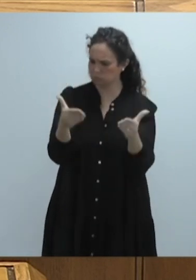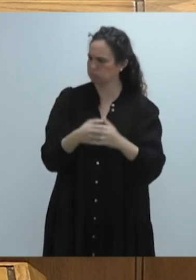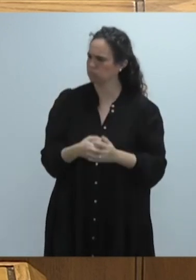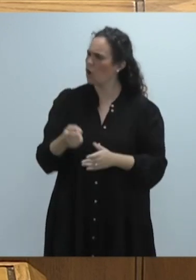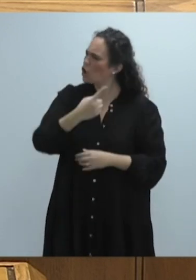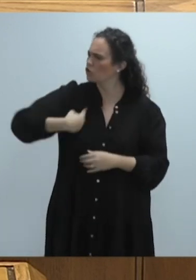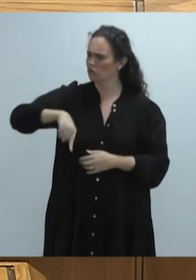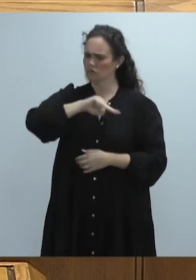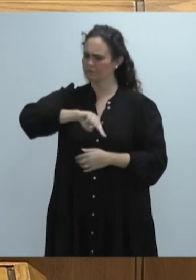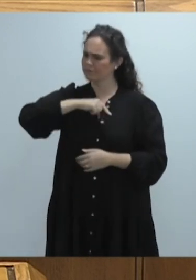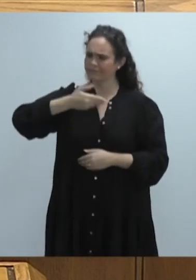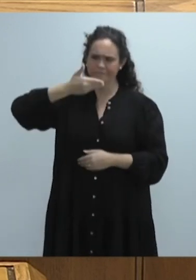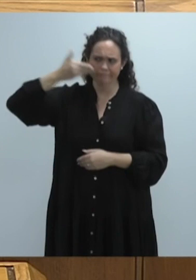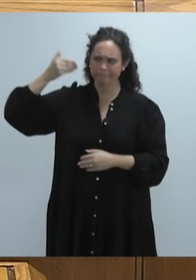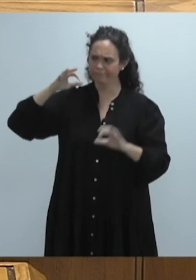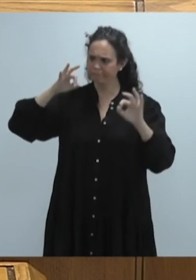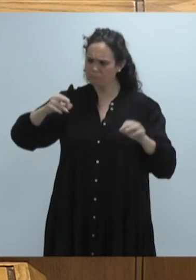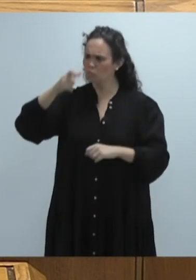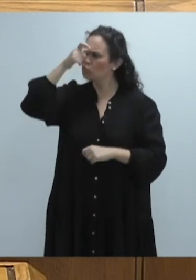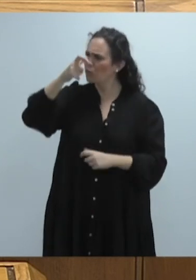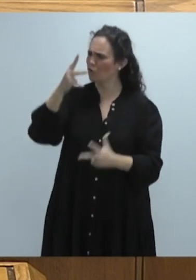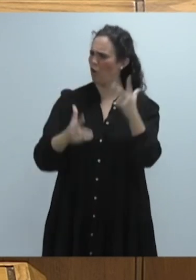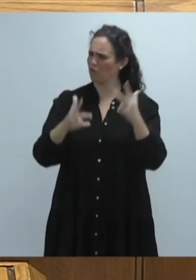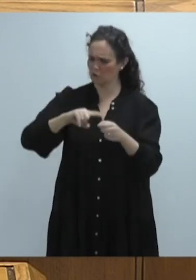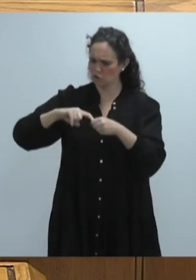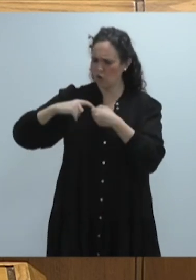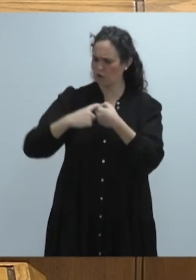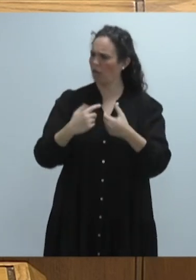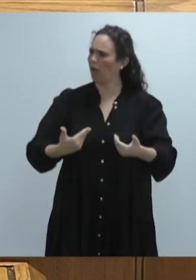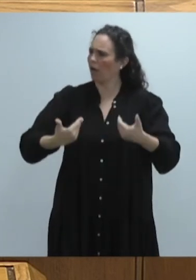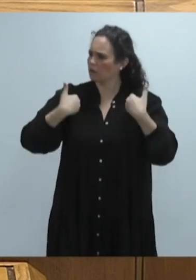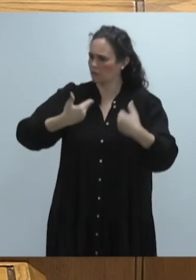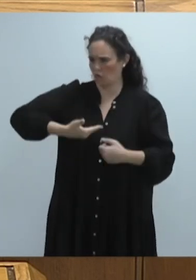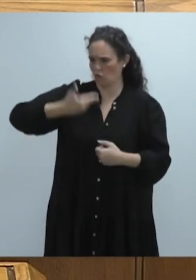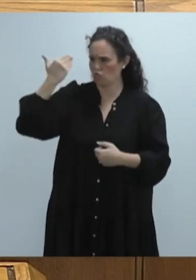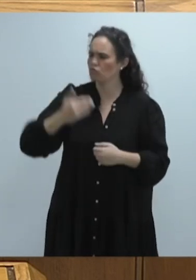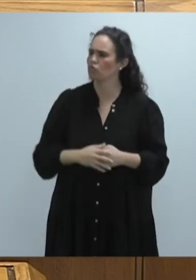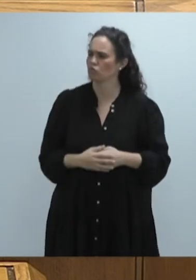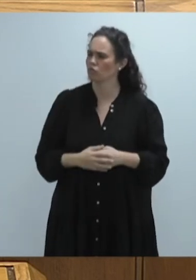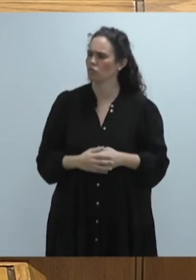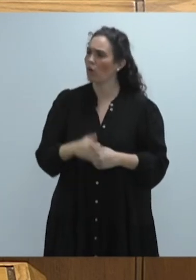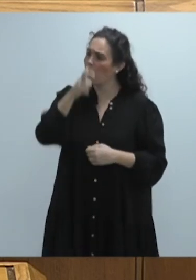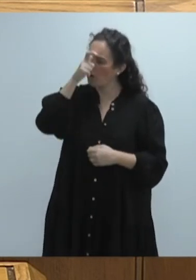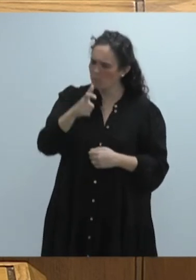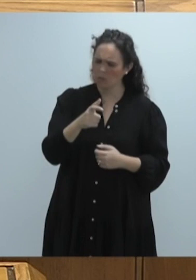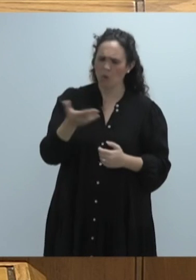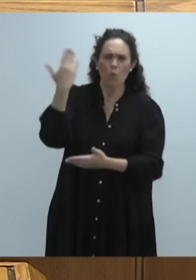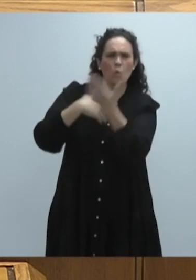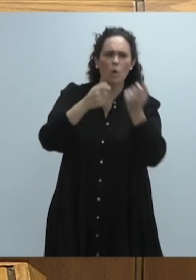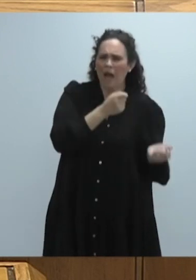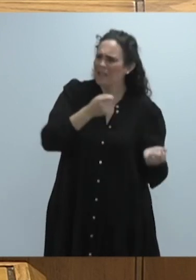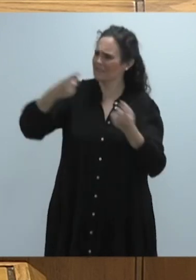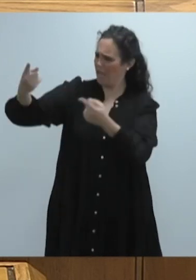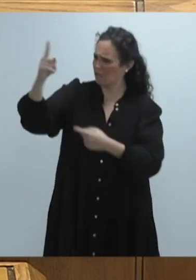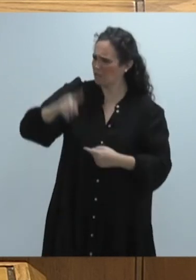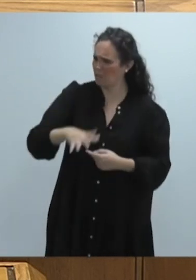sentimos orgullosos de formar parte de un pueblo vasco solidario y responsable, un pueblo que ha sido migrante por diversas